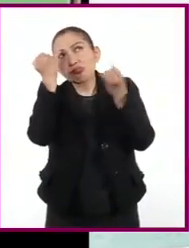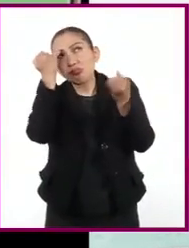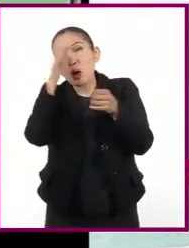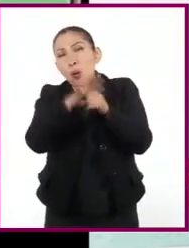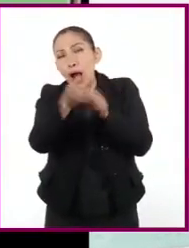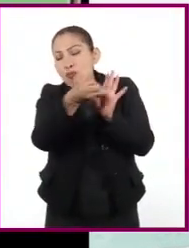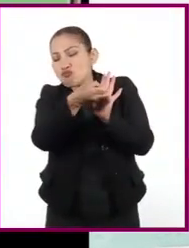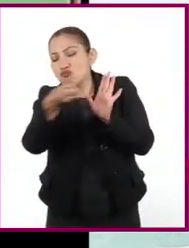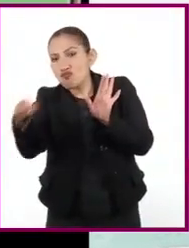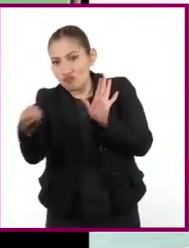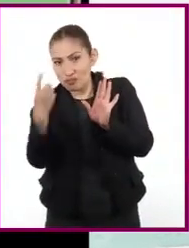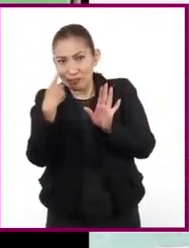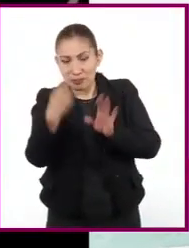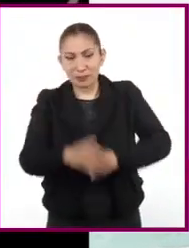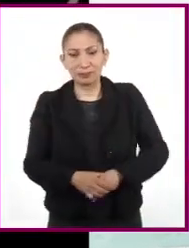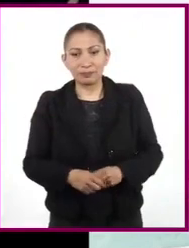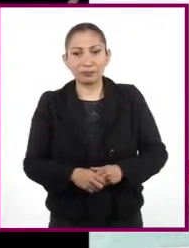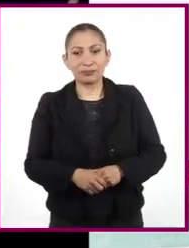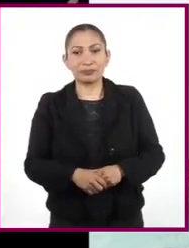Vamos a ver un ejemplo de ello.